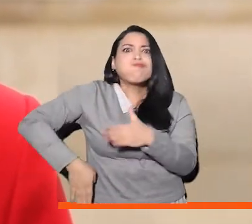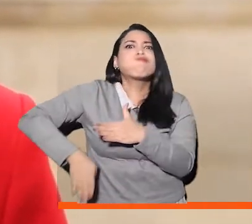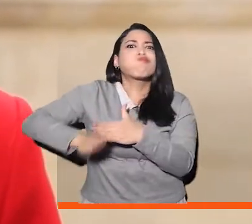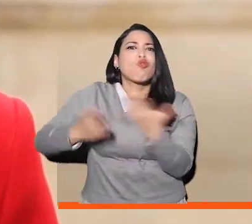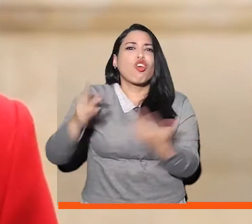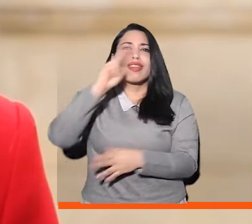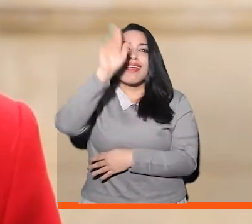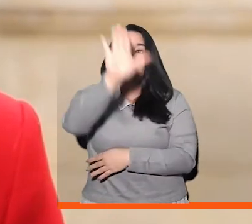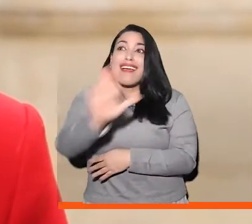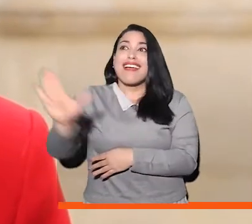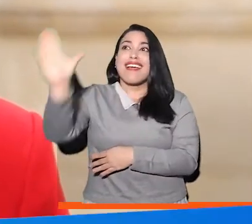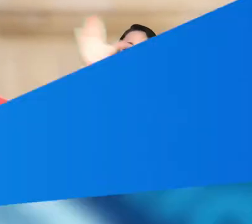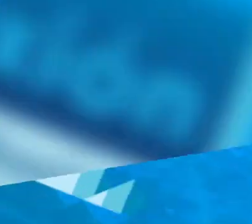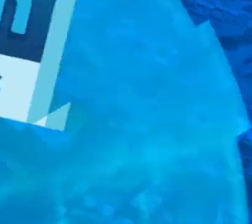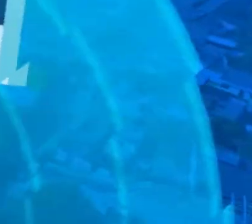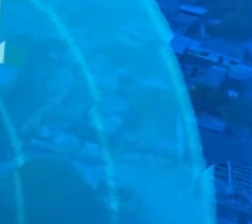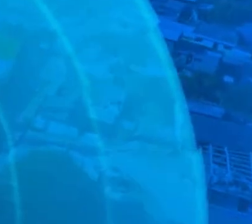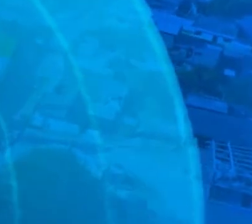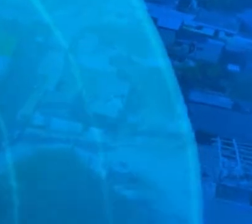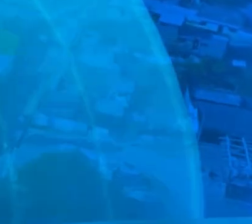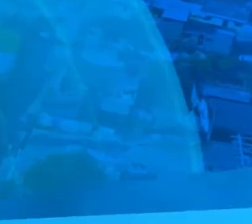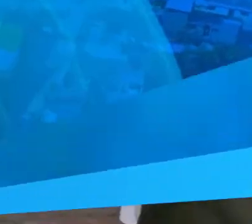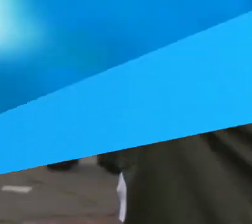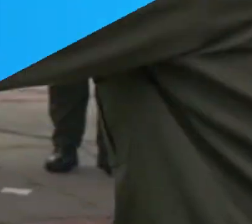sigue la agenda en los territorios